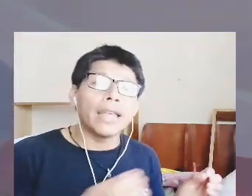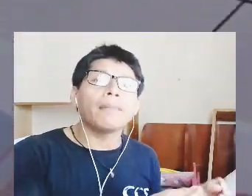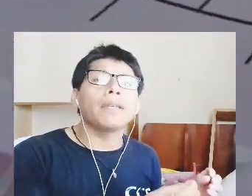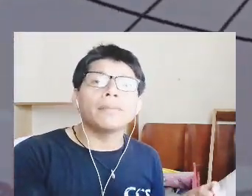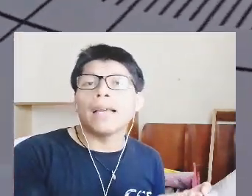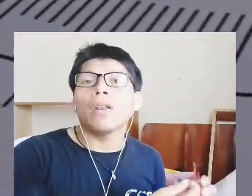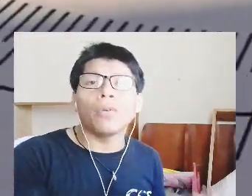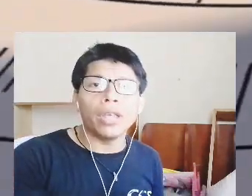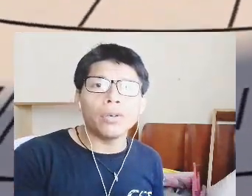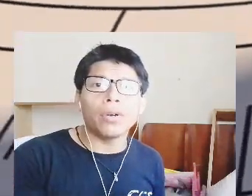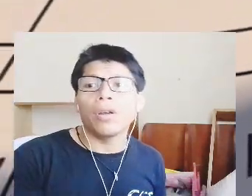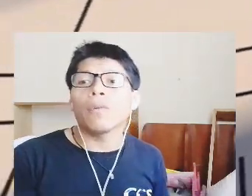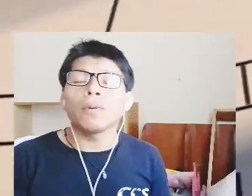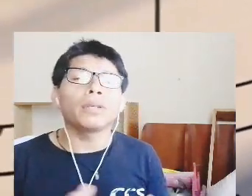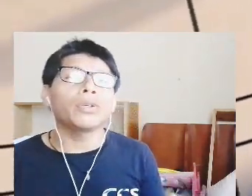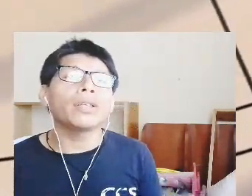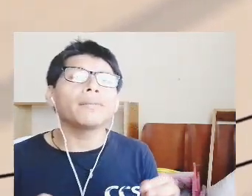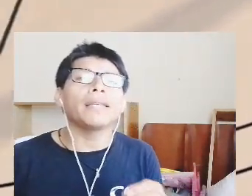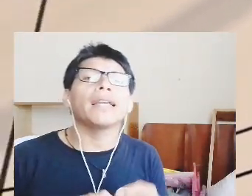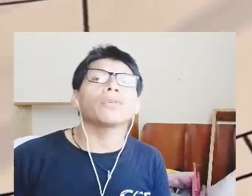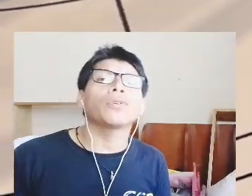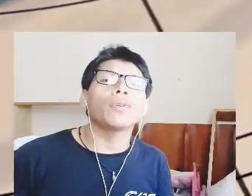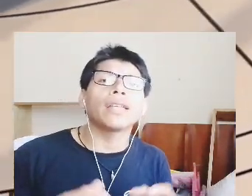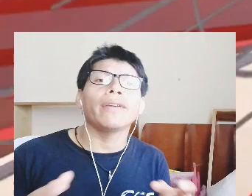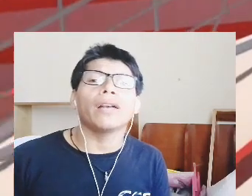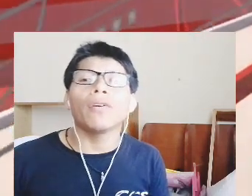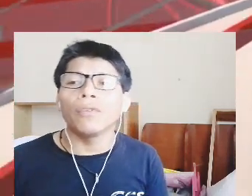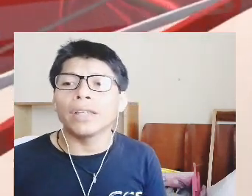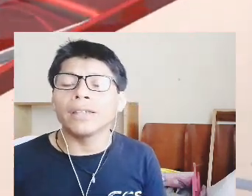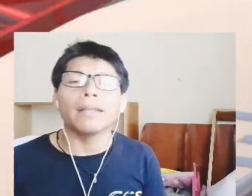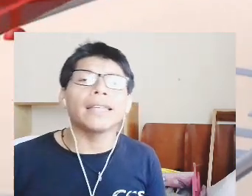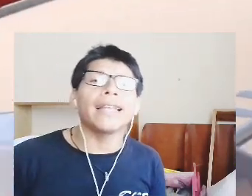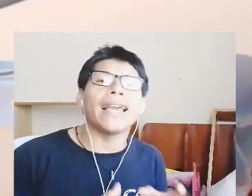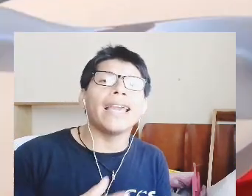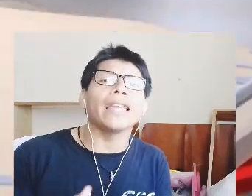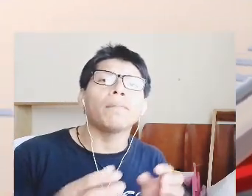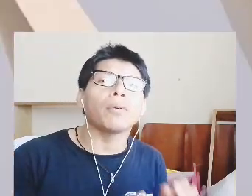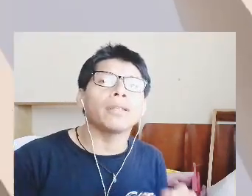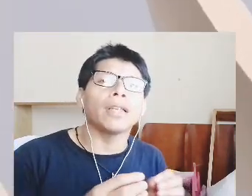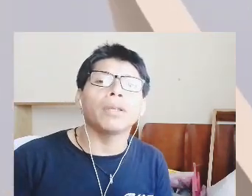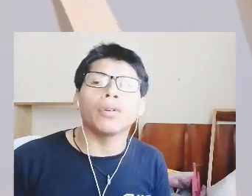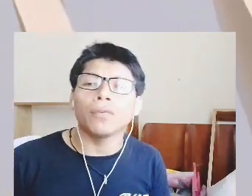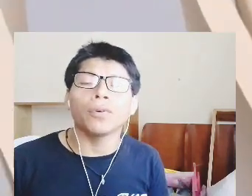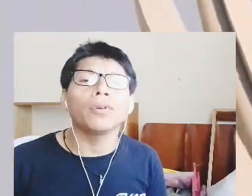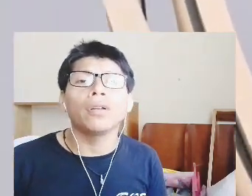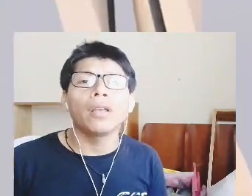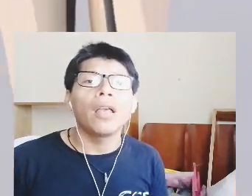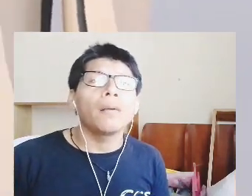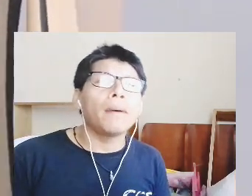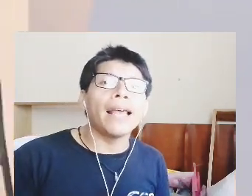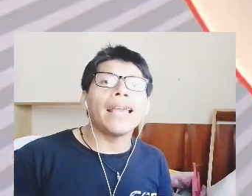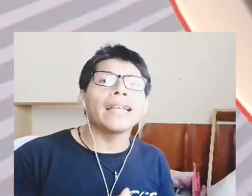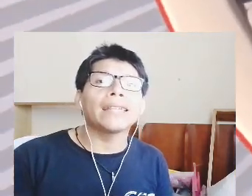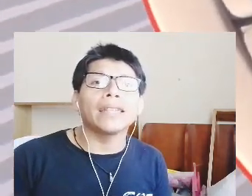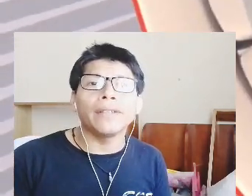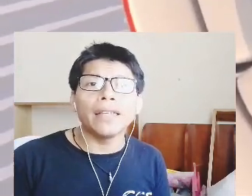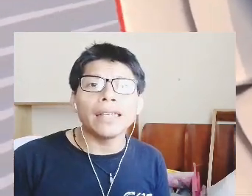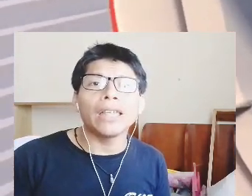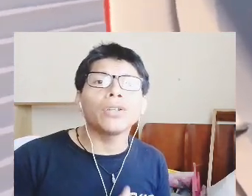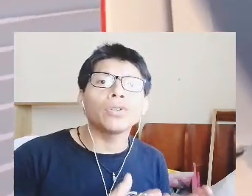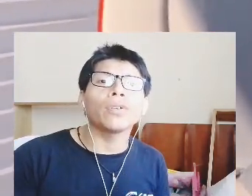y ella misma lo dijo como millones de mexicanos son los que ven la conferencia mañanera ella aprovecha el micrófono para